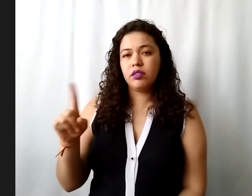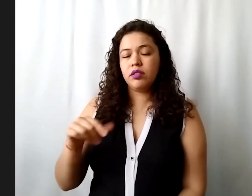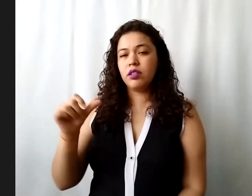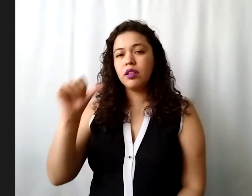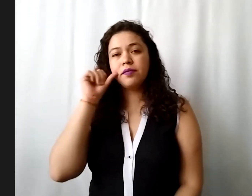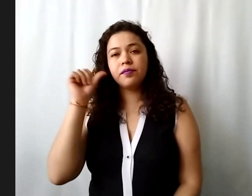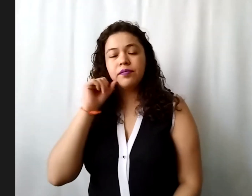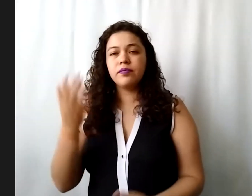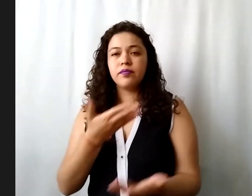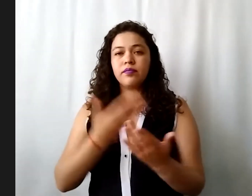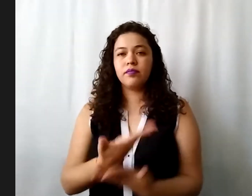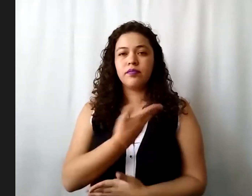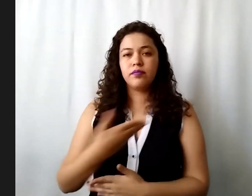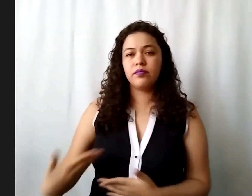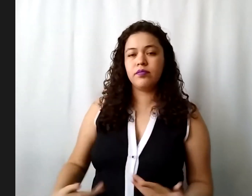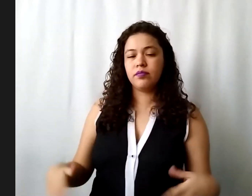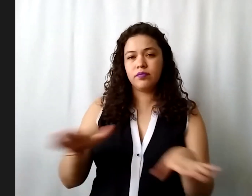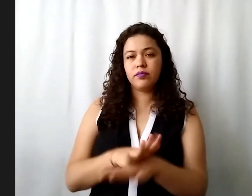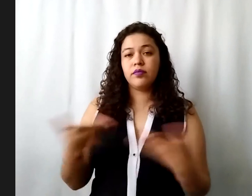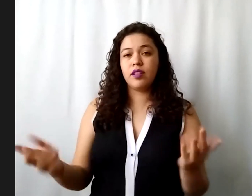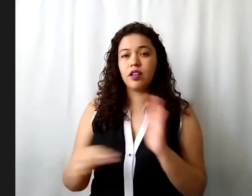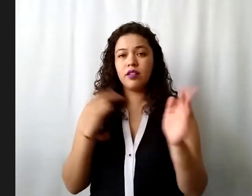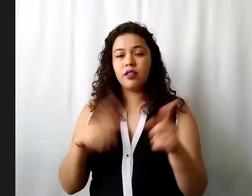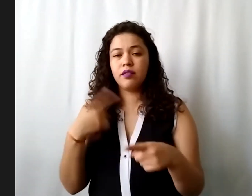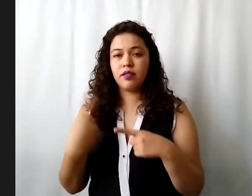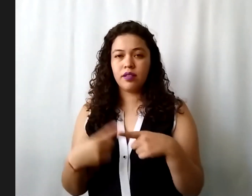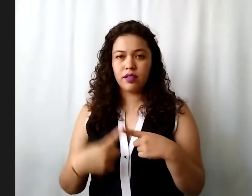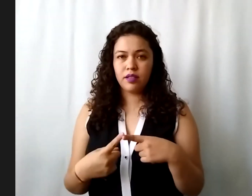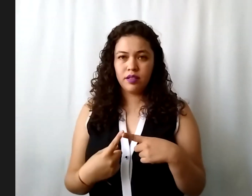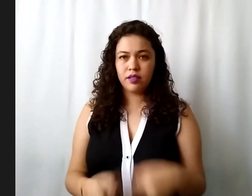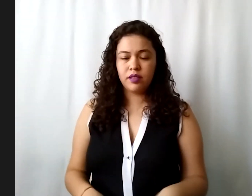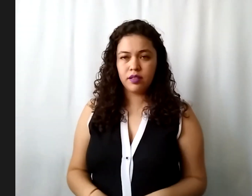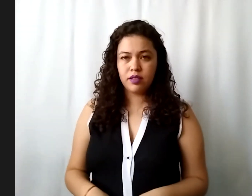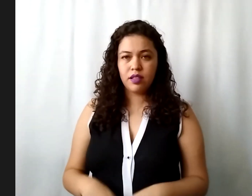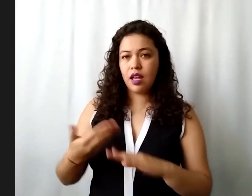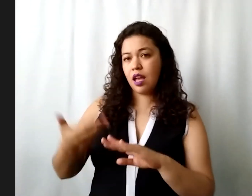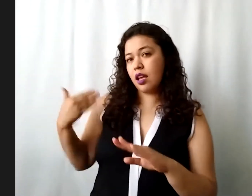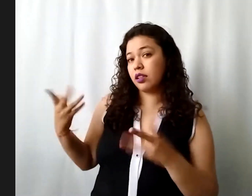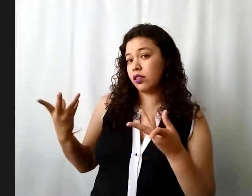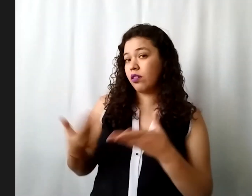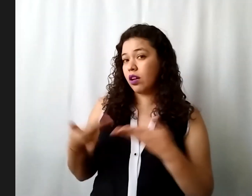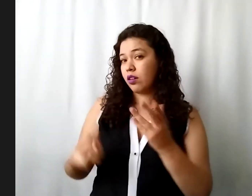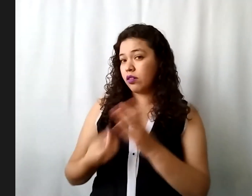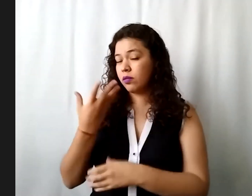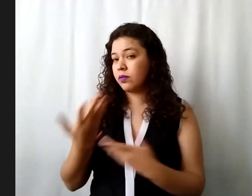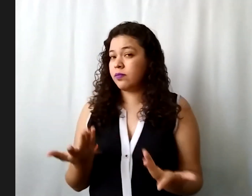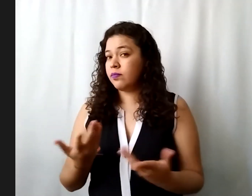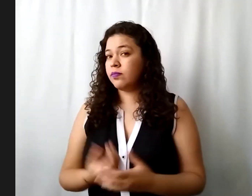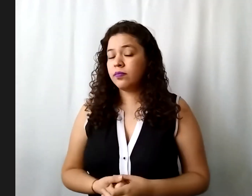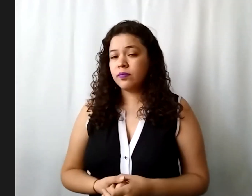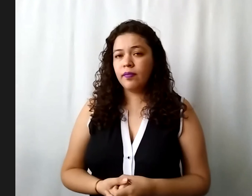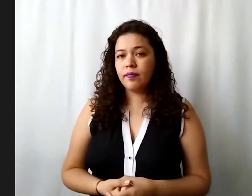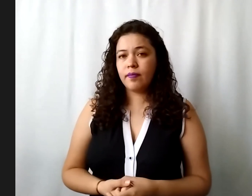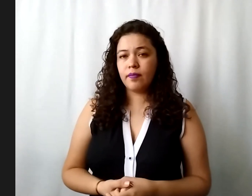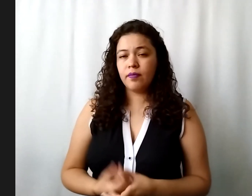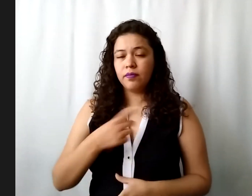presenté un cambio de presidente en este caso quien firma quien firma el anterior o el nuevo te debe de